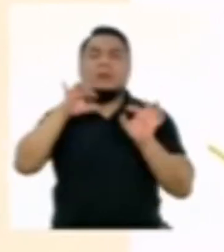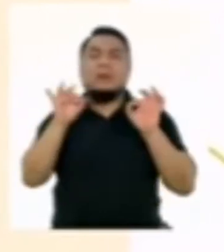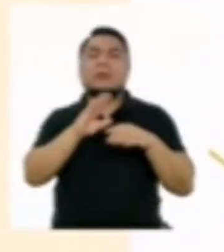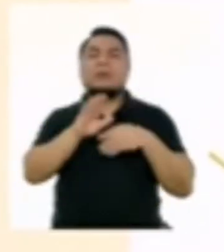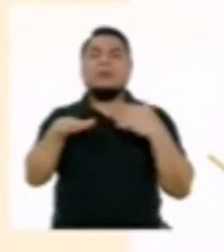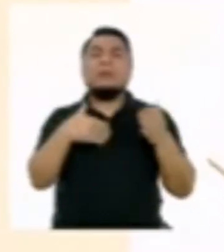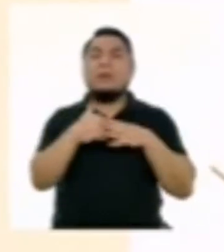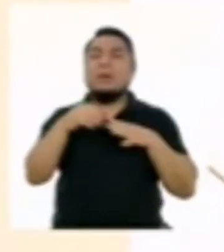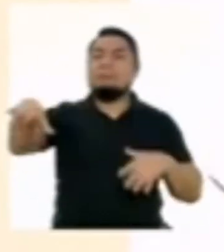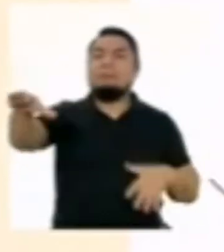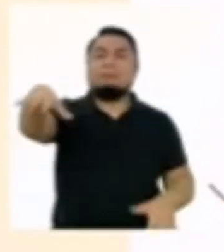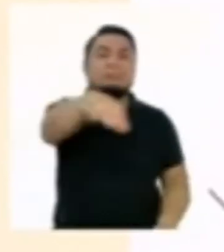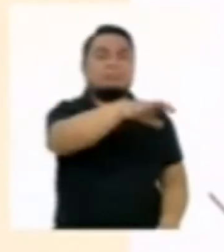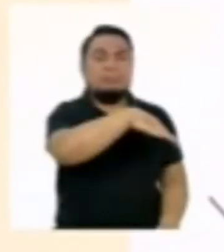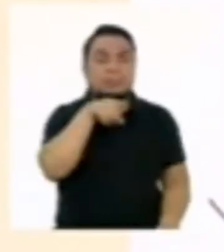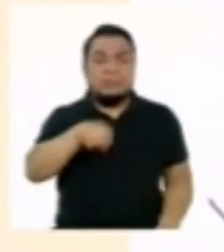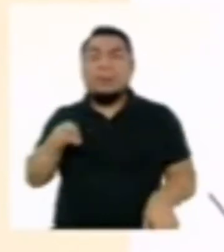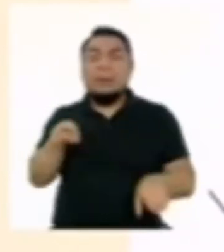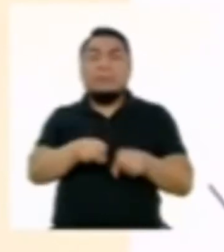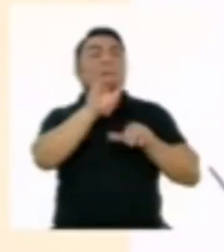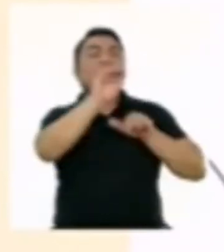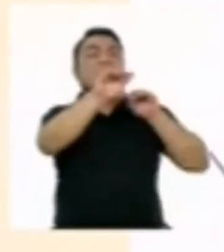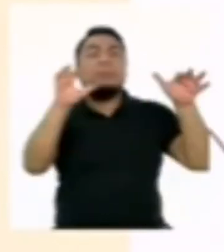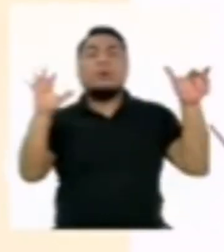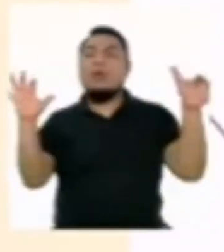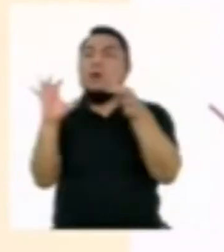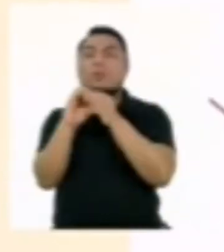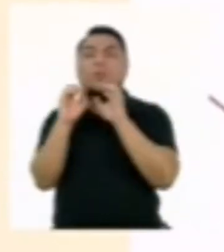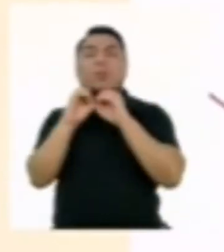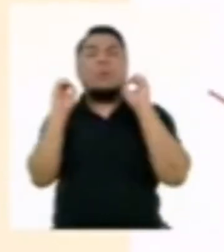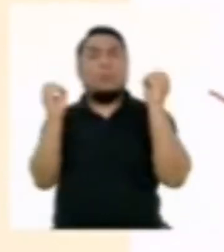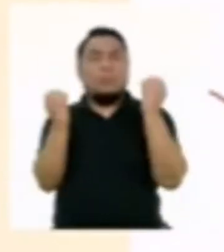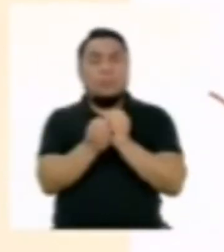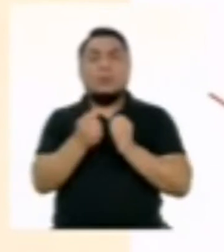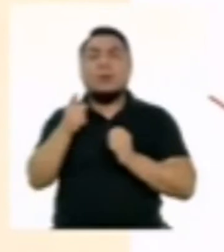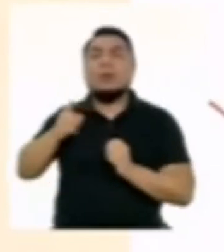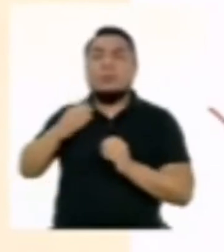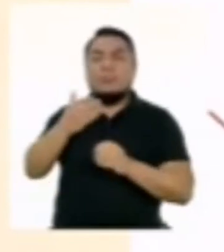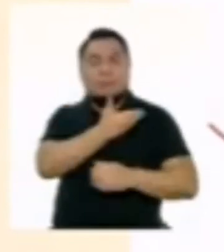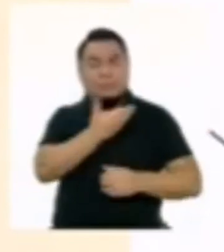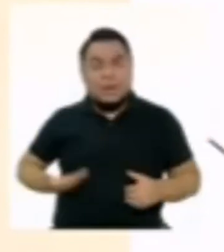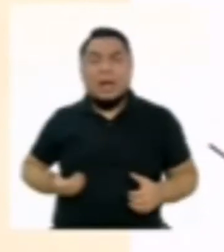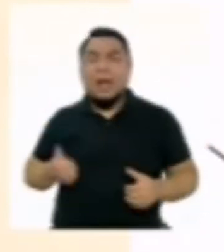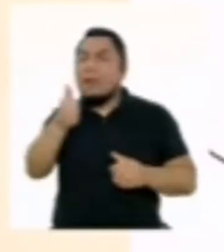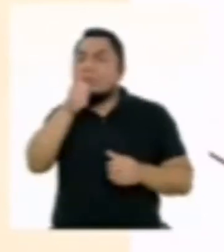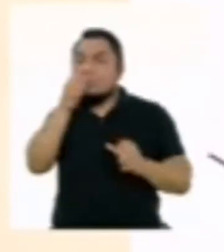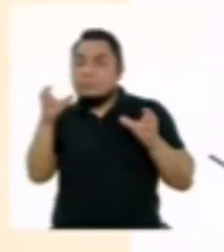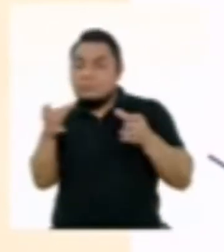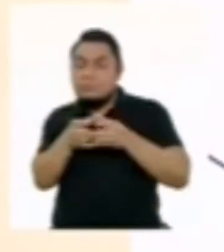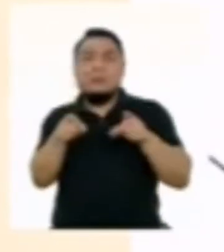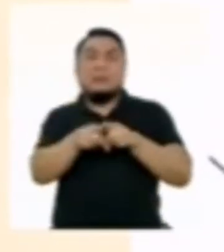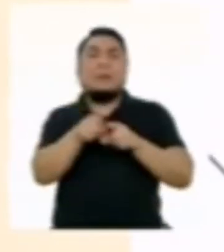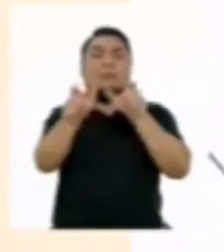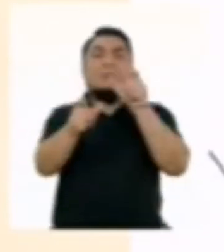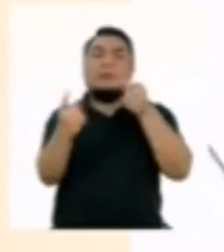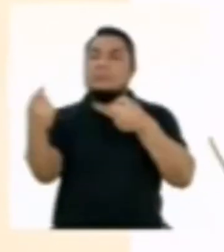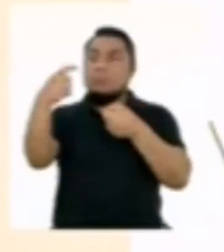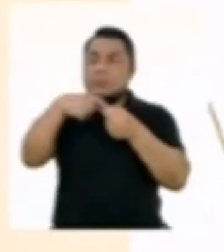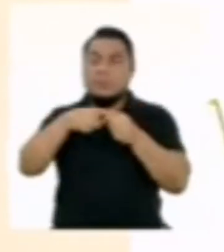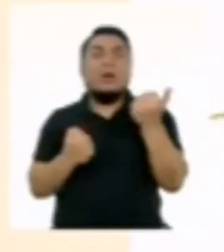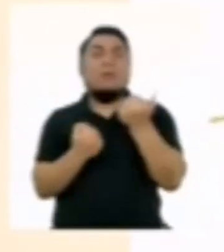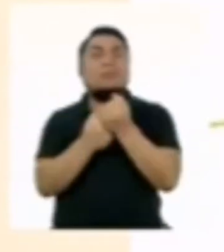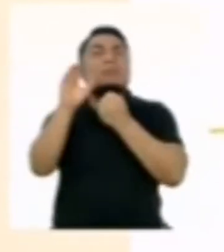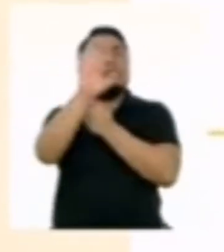descentralizada y articulada con las organizaciones públicas, privadas y la sociedad civil.